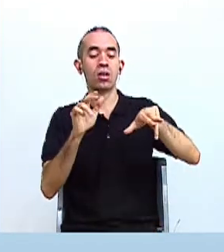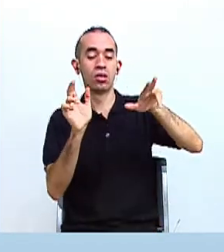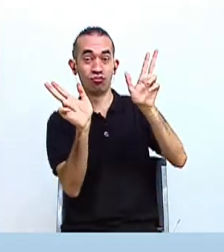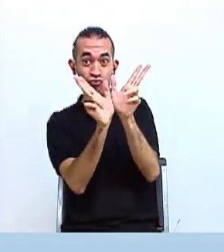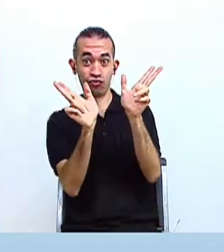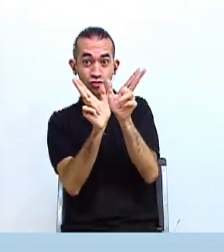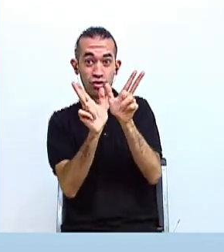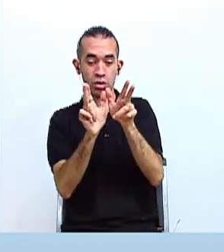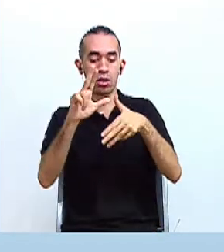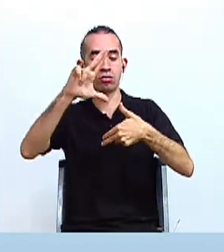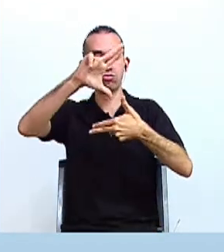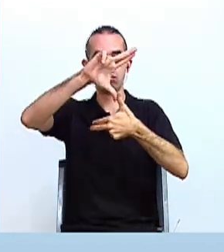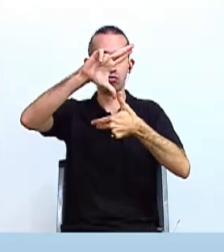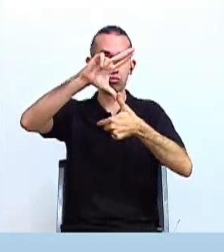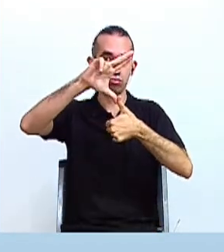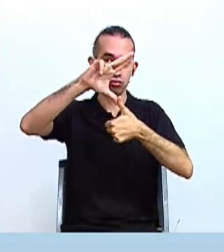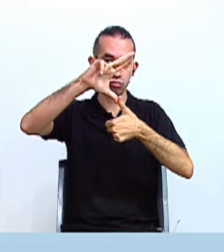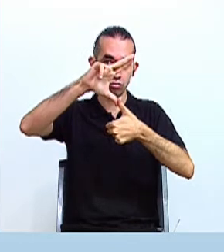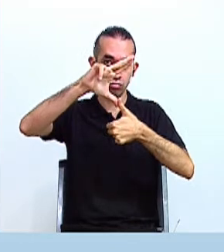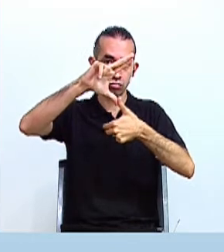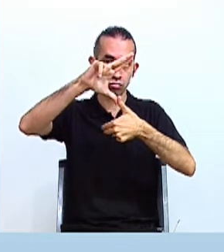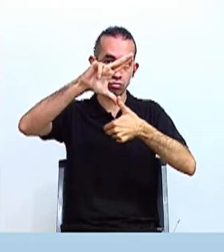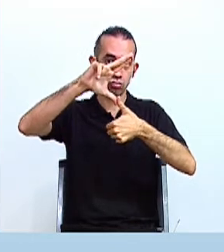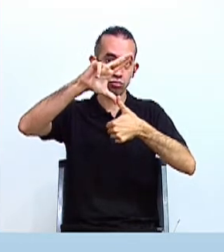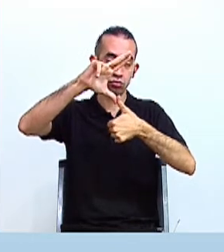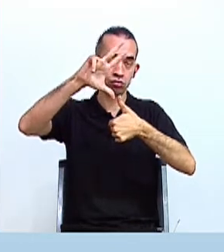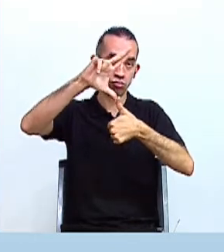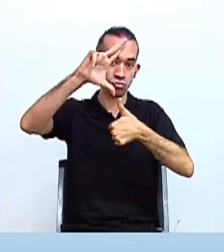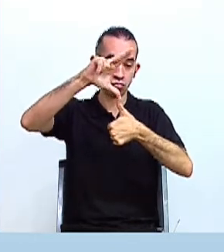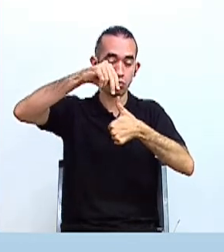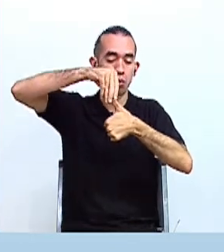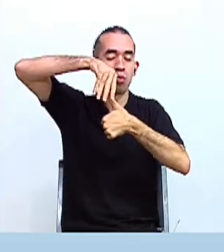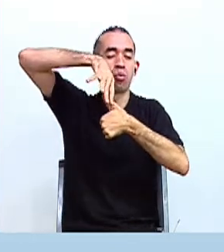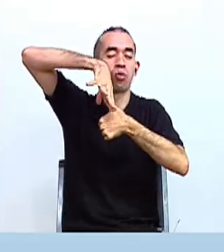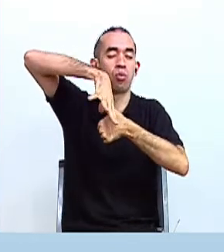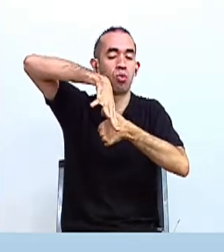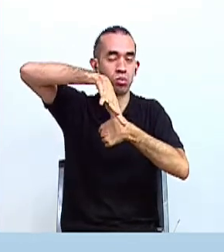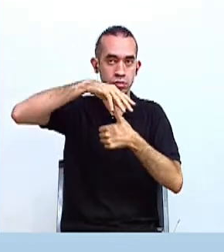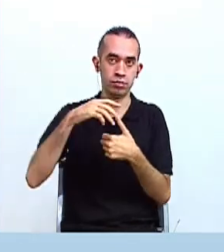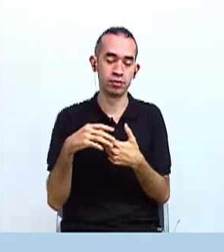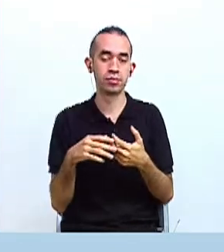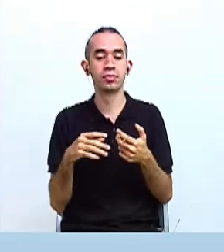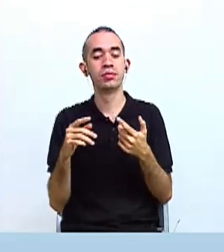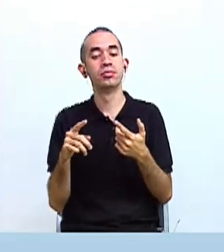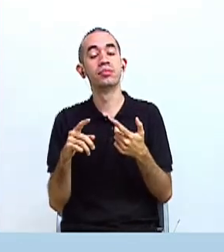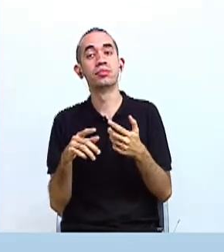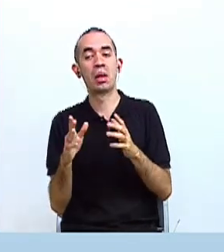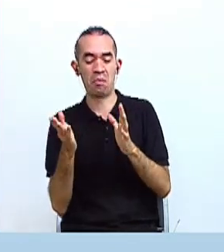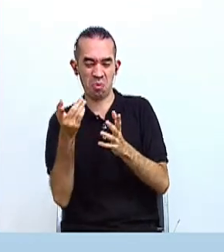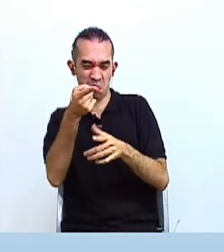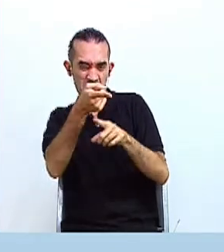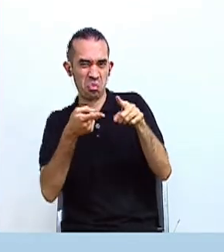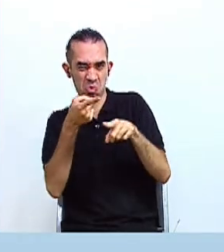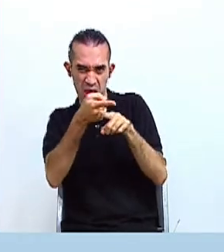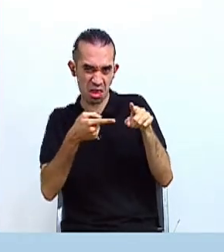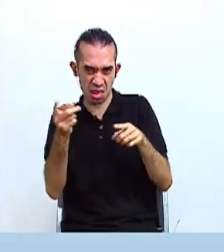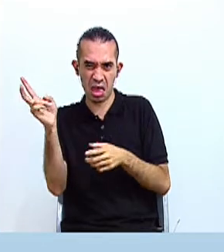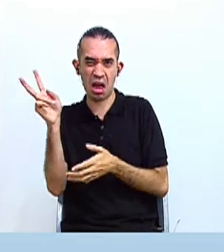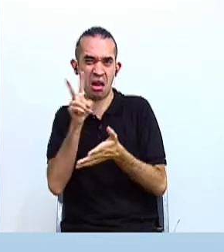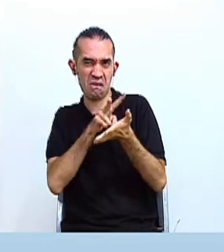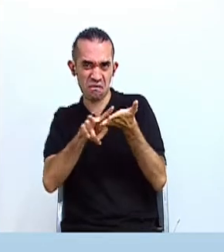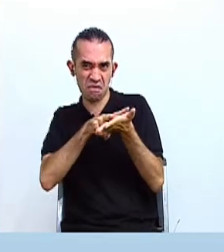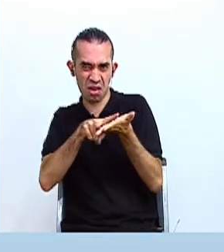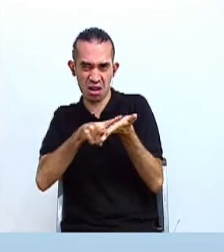Por otro lado, tenemos esta región de color verde, que es la región llamada por los arqueólogos la región